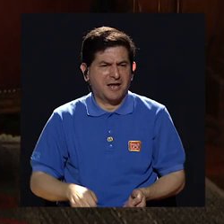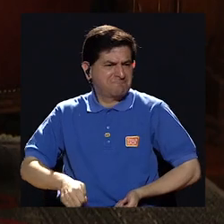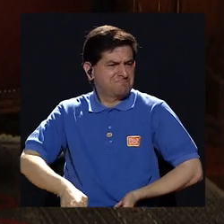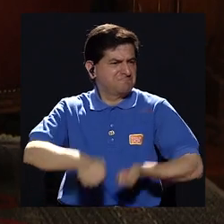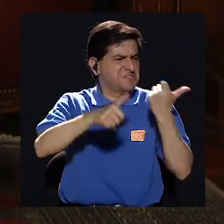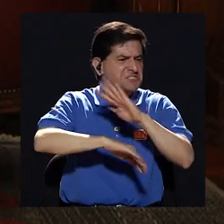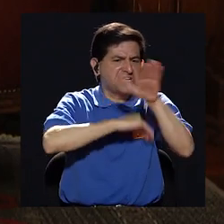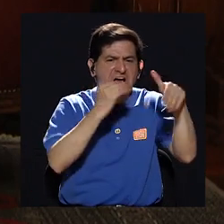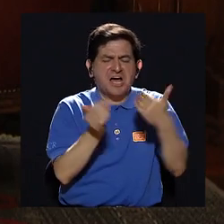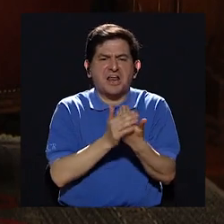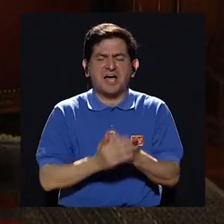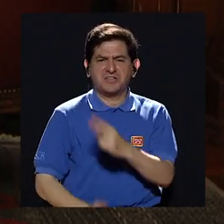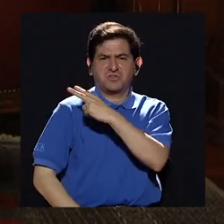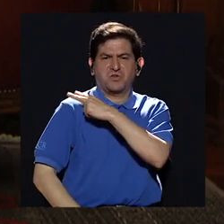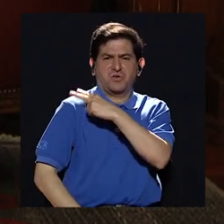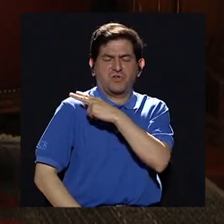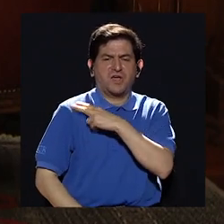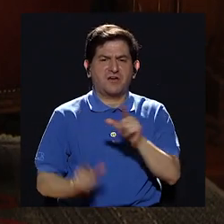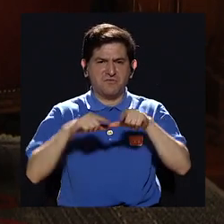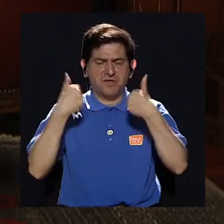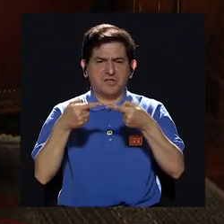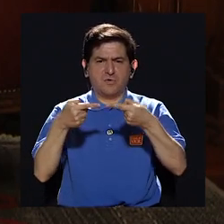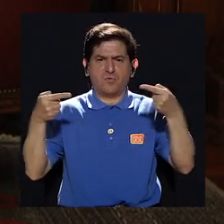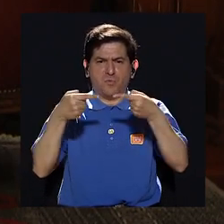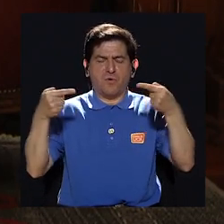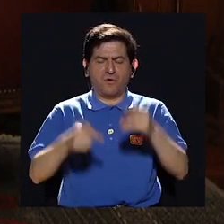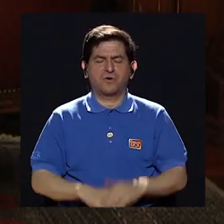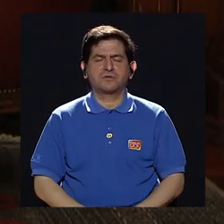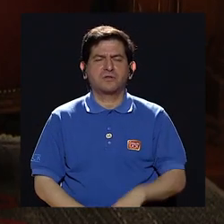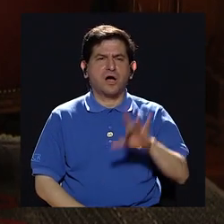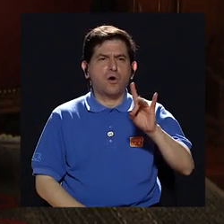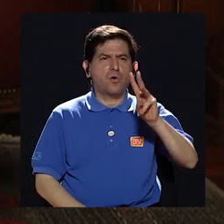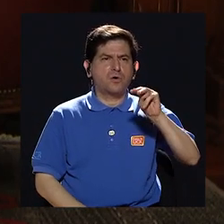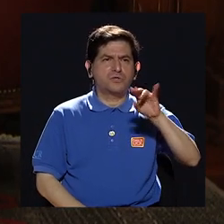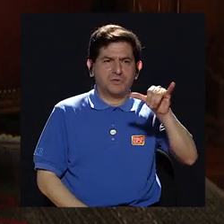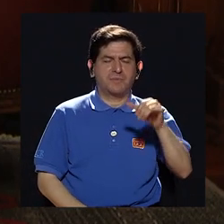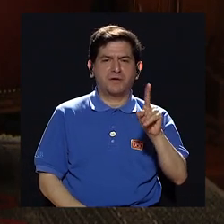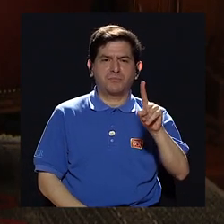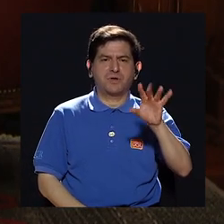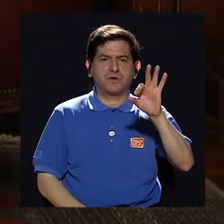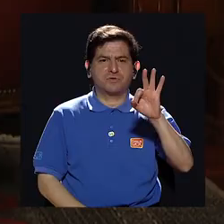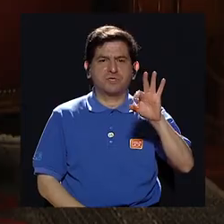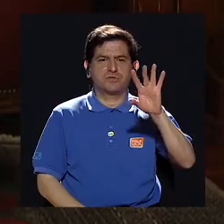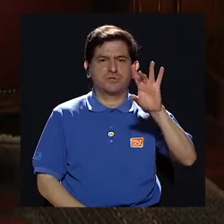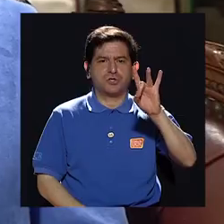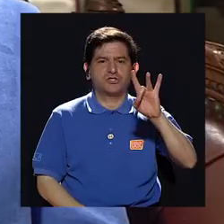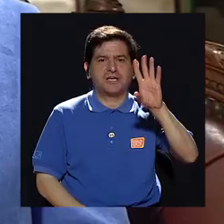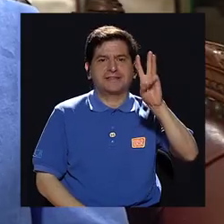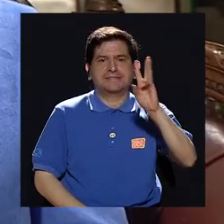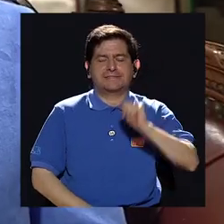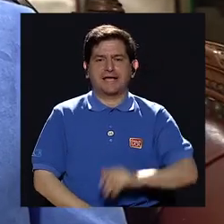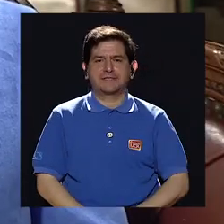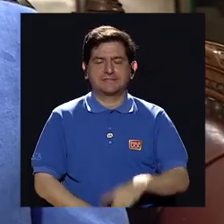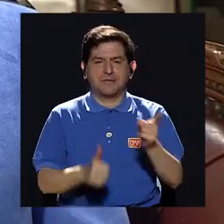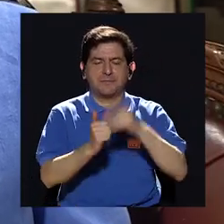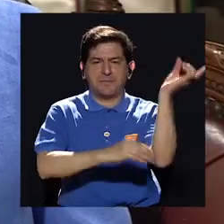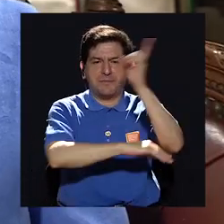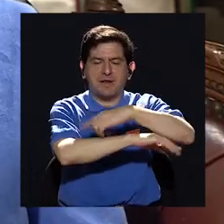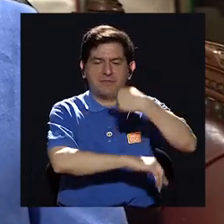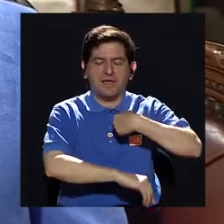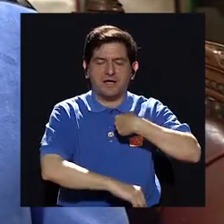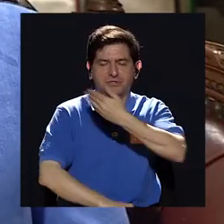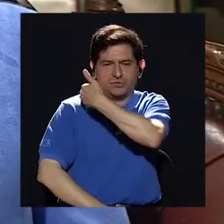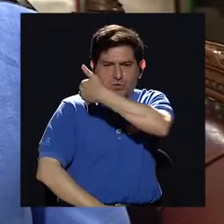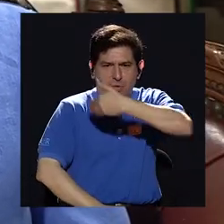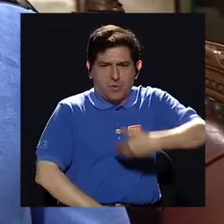expulsado a todos los comandantes de la contra desde el 8 de mayo de 1986 el primer día en que